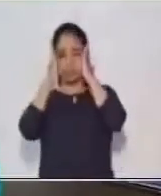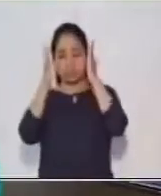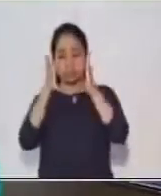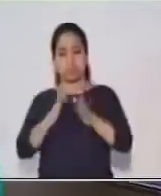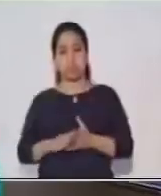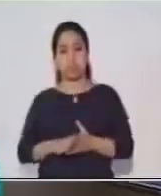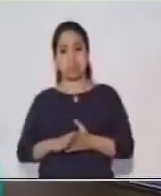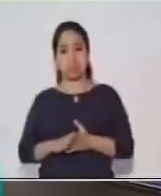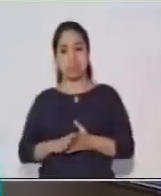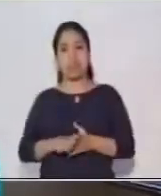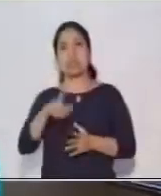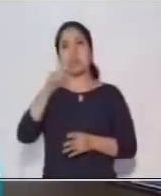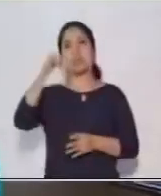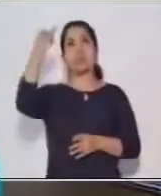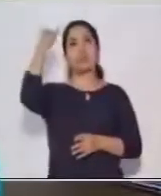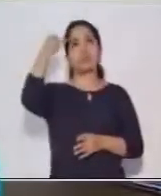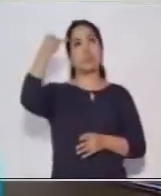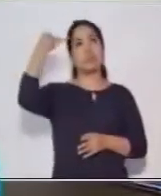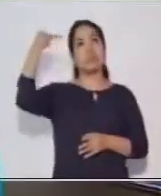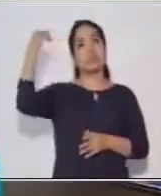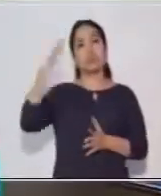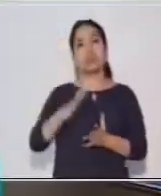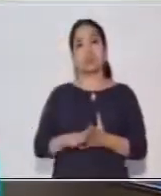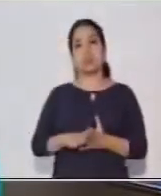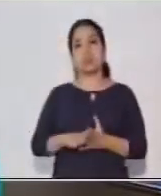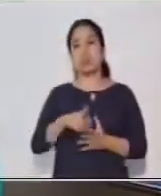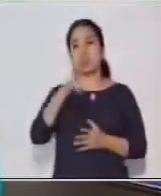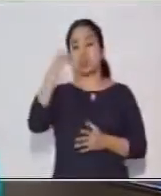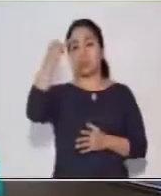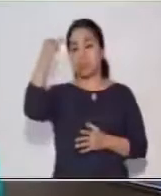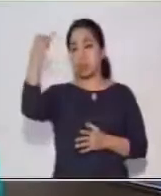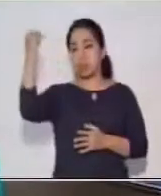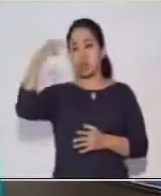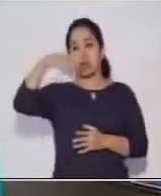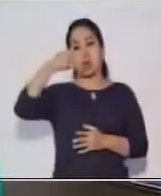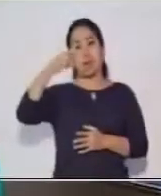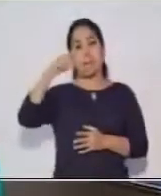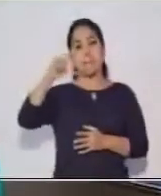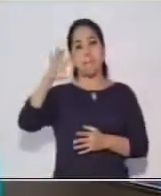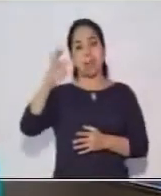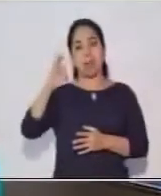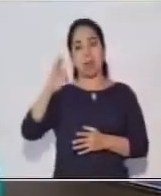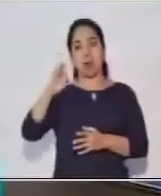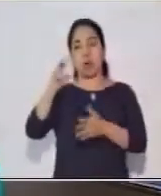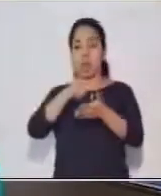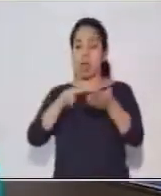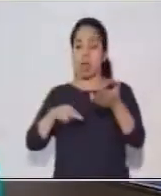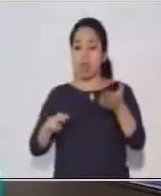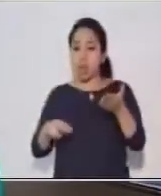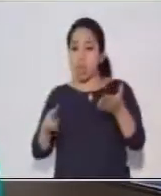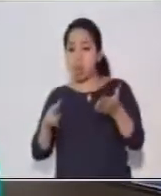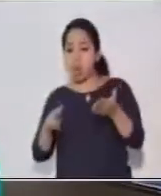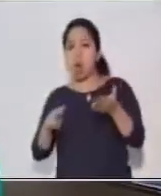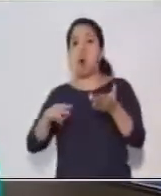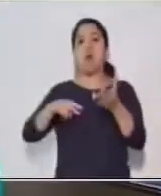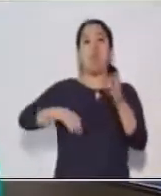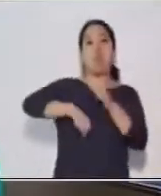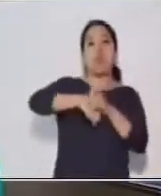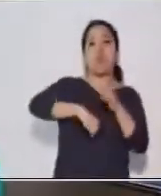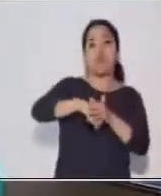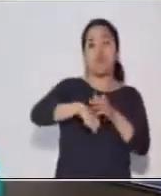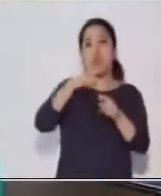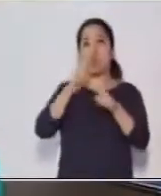y que se lo imaginaron, ¿verdad que sí? Se imaginaron a Marco leyendo, a Marco jugando fútbol, cuando fue con el